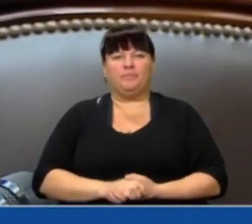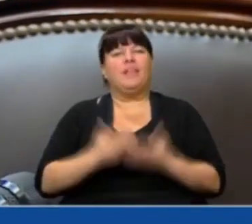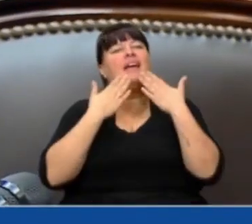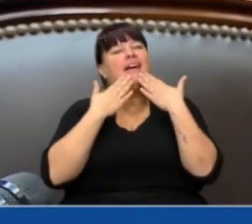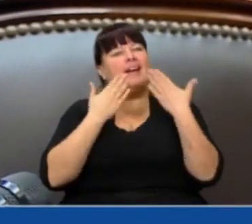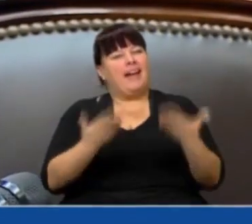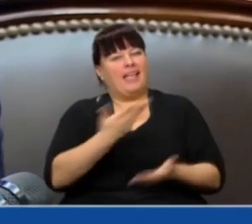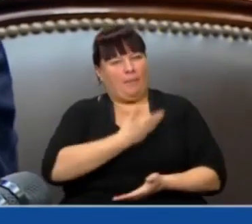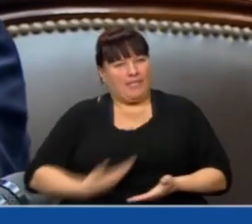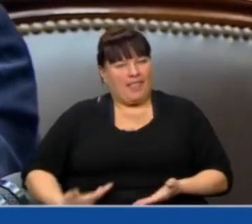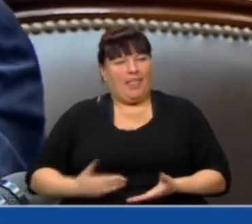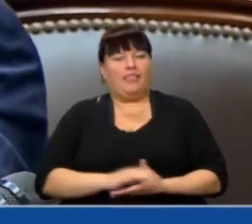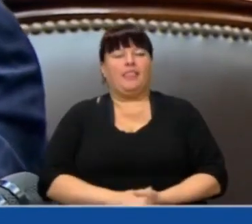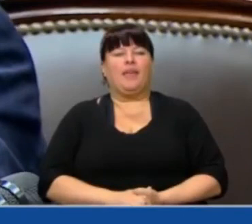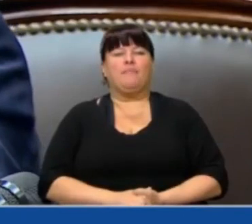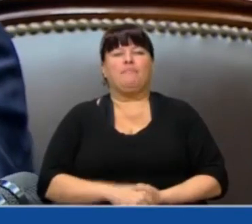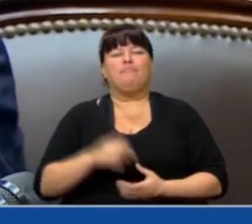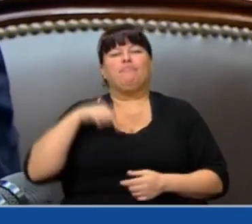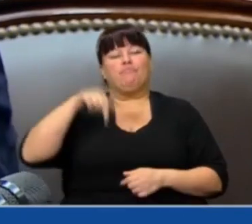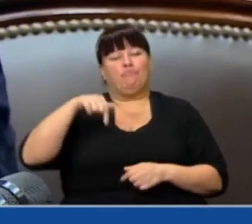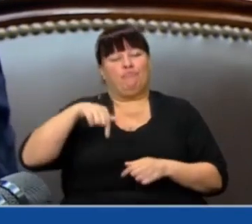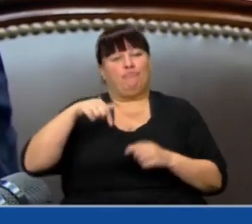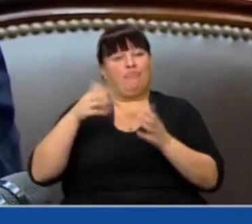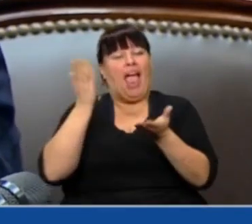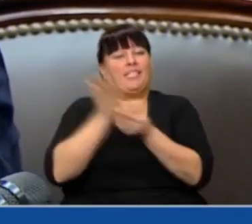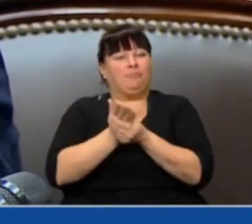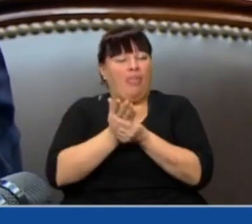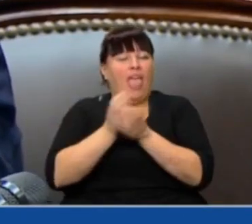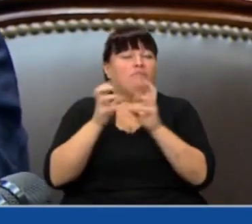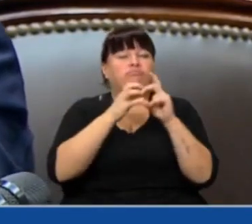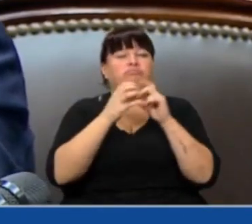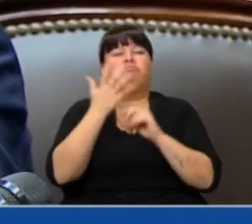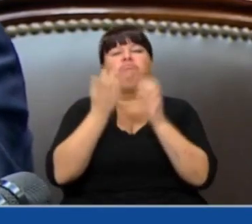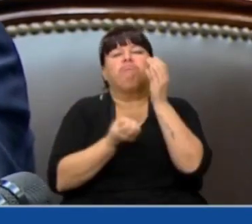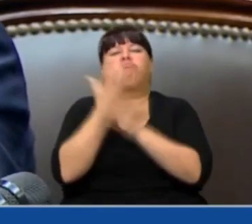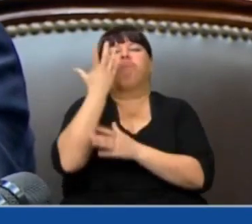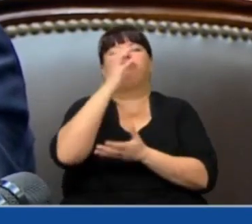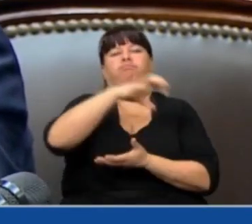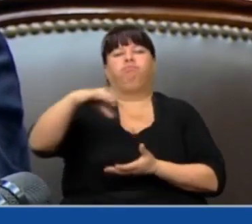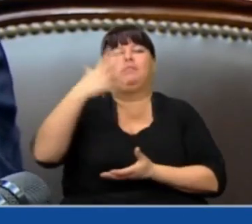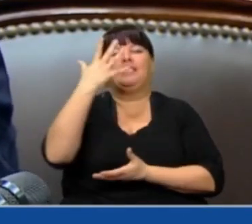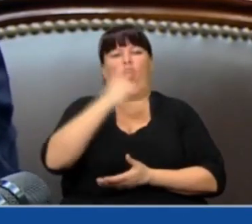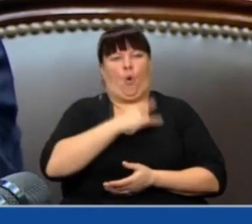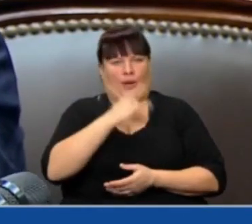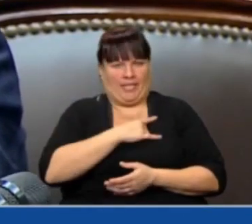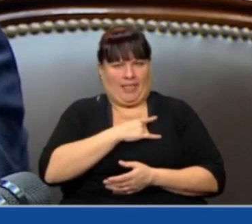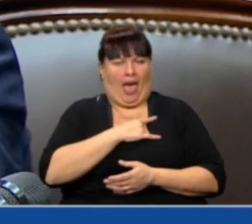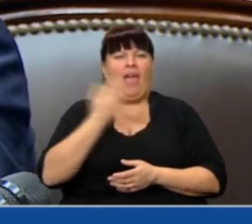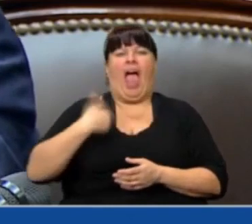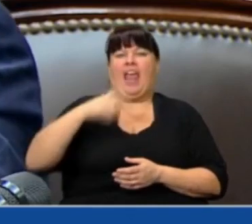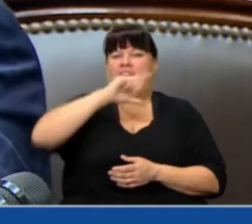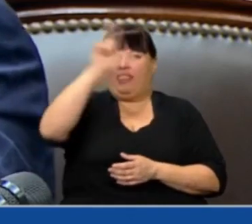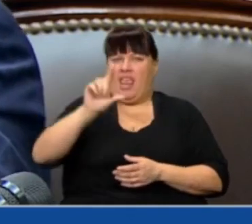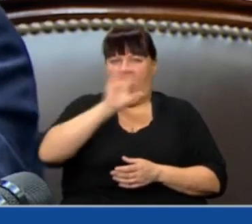Gracias, señor Presidente. Vamos a tratar en este expediente la creación de 5 universidades en distintos puntos del